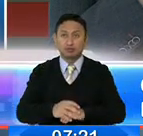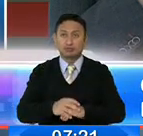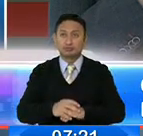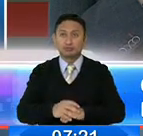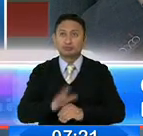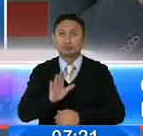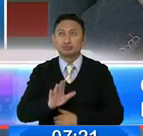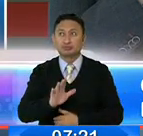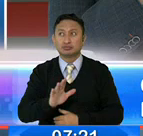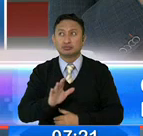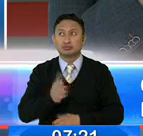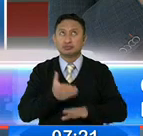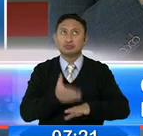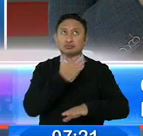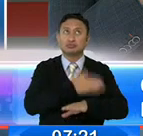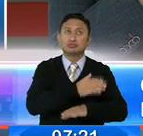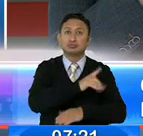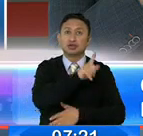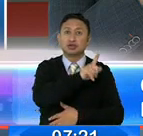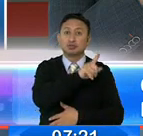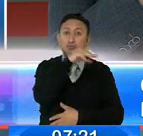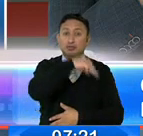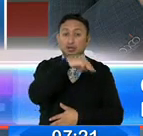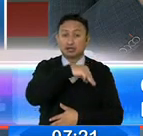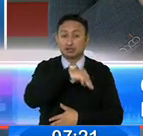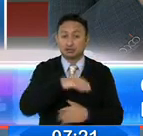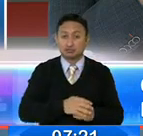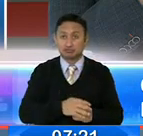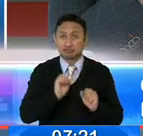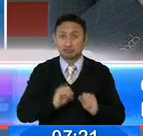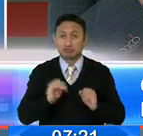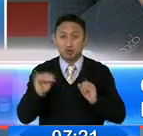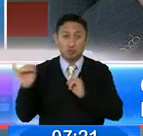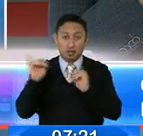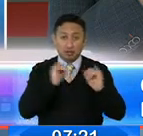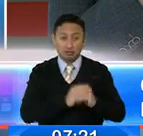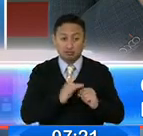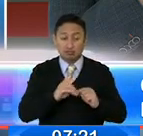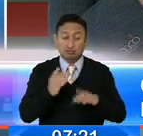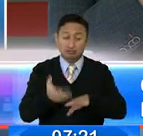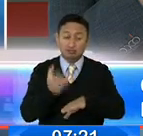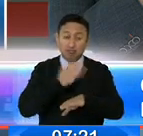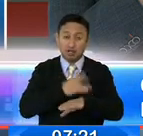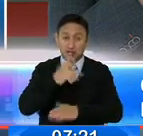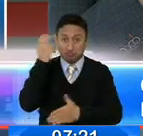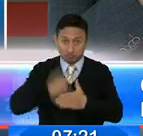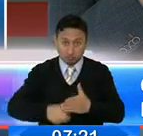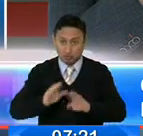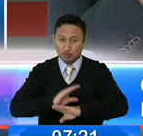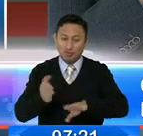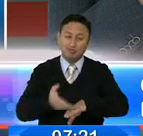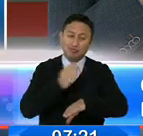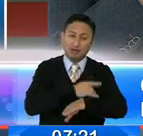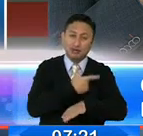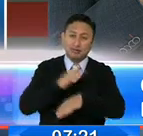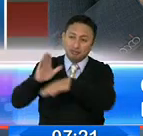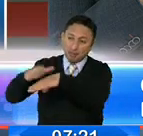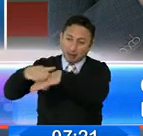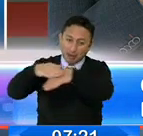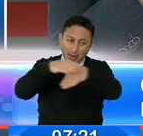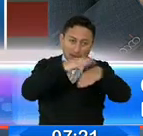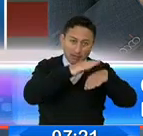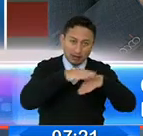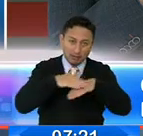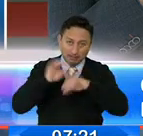día antes de ayer un operativo lúdico porque siempre vamos, antes de sancionar, vamos a prevenir nosotros como agencia.